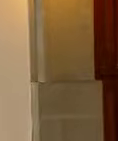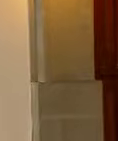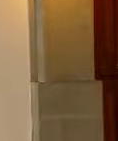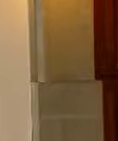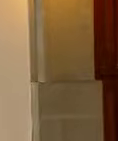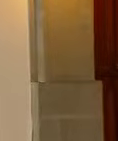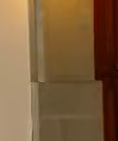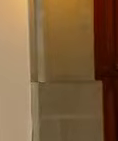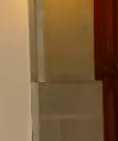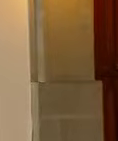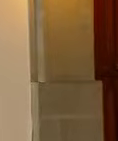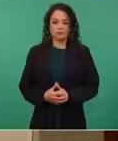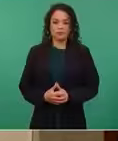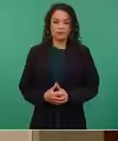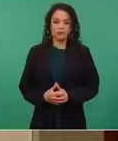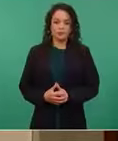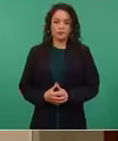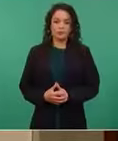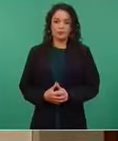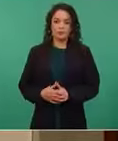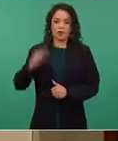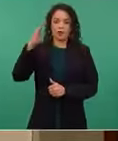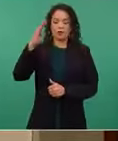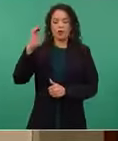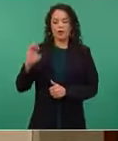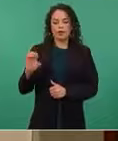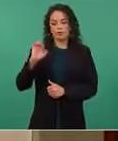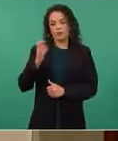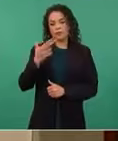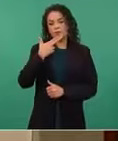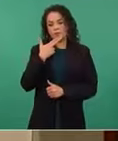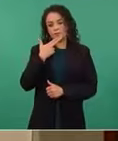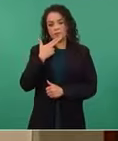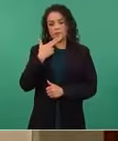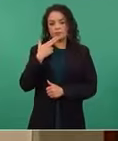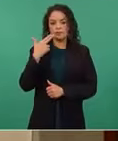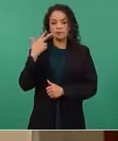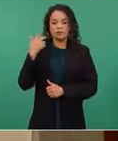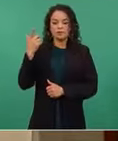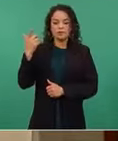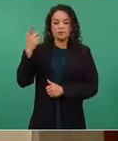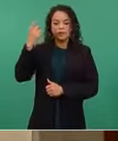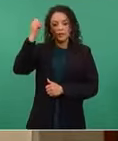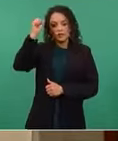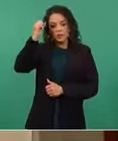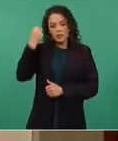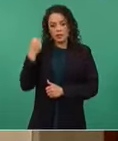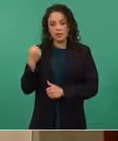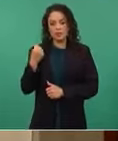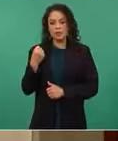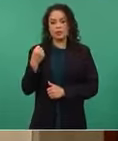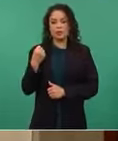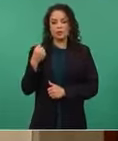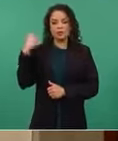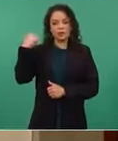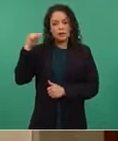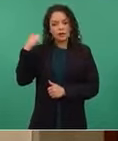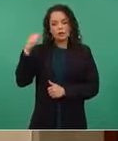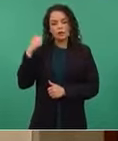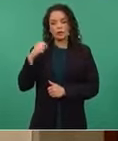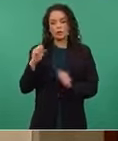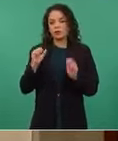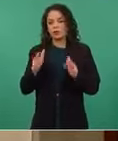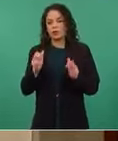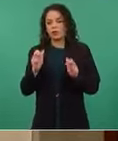California, Chihuahua y Sinaloa. La ruta dos, Tabasco, Chiapas y Yucatán. Por